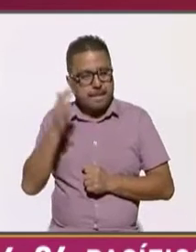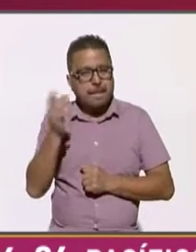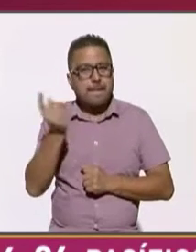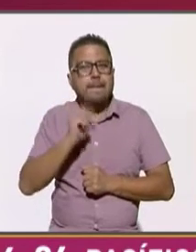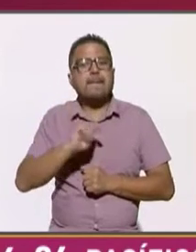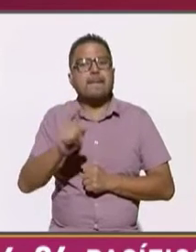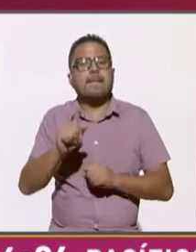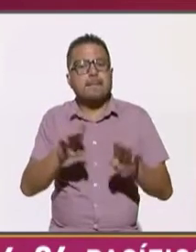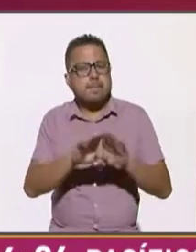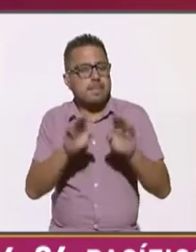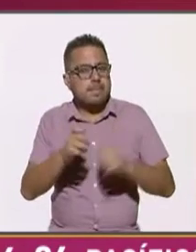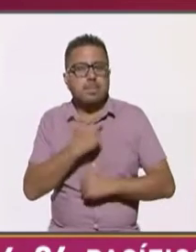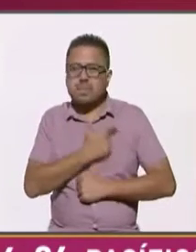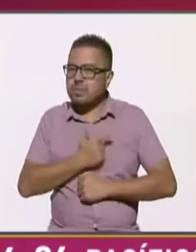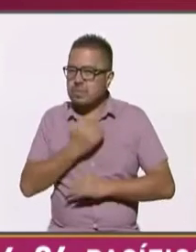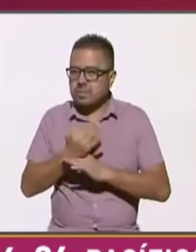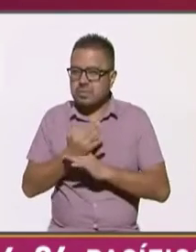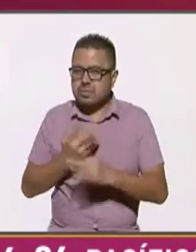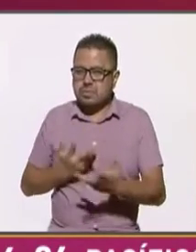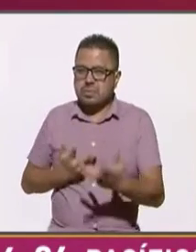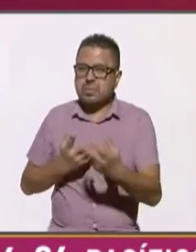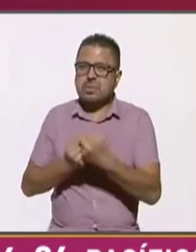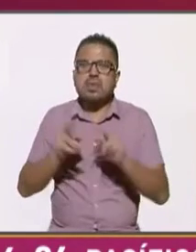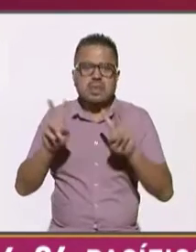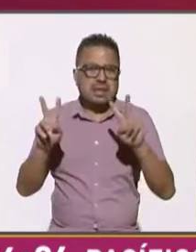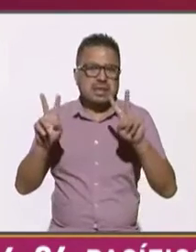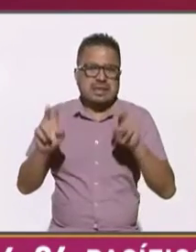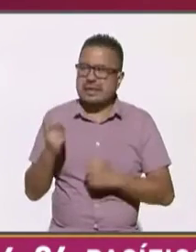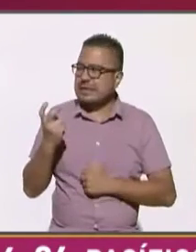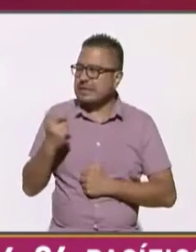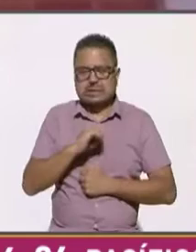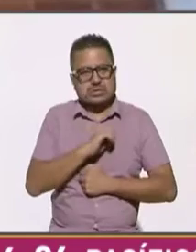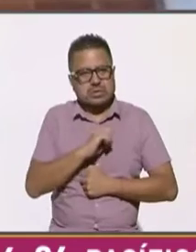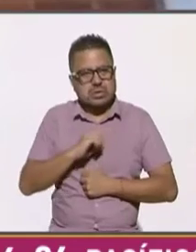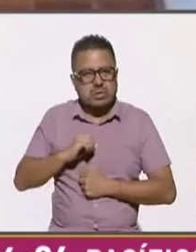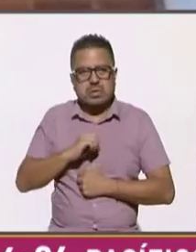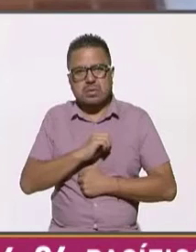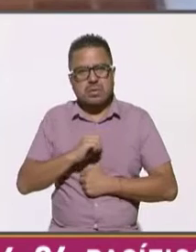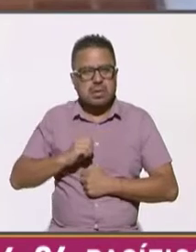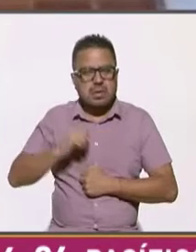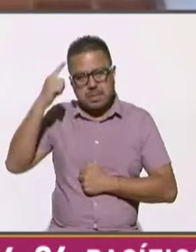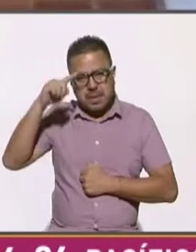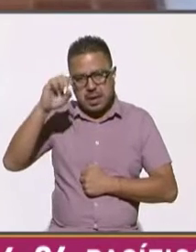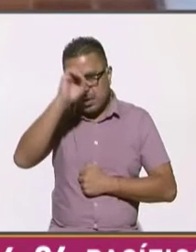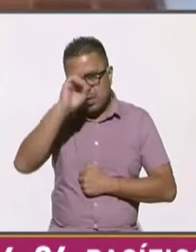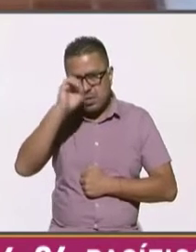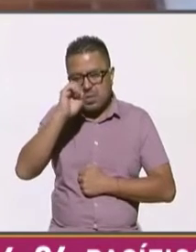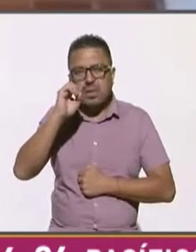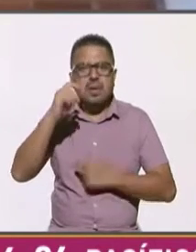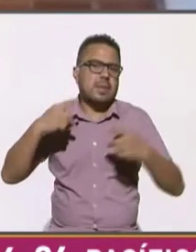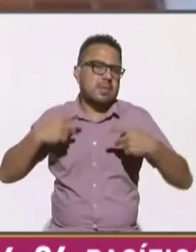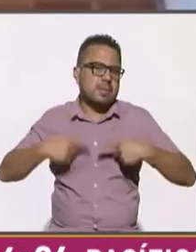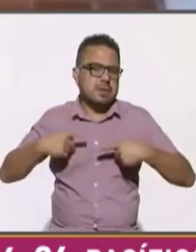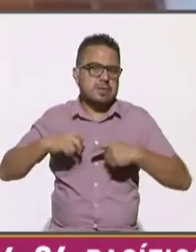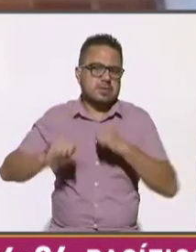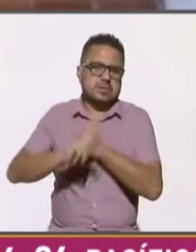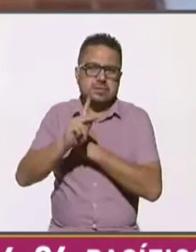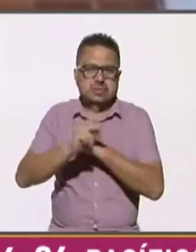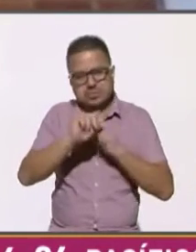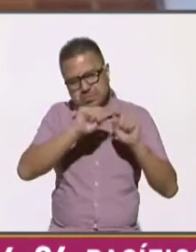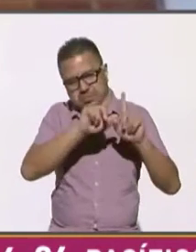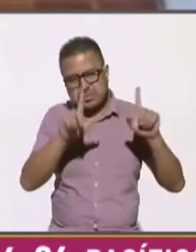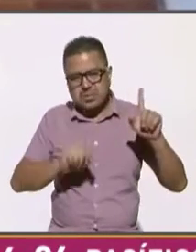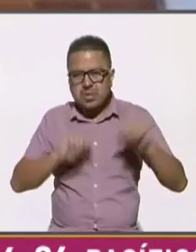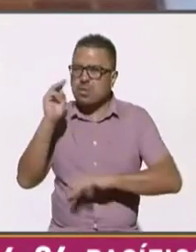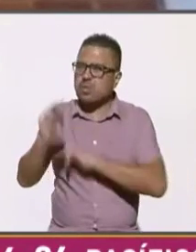cómo estás lupite muy estar contigo mira pues es un tema obligado para la opinión pública en este país la opinión pública en el mundo